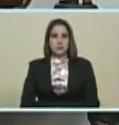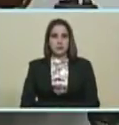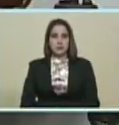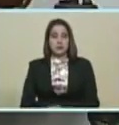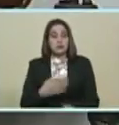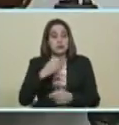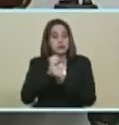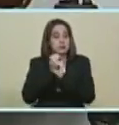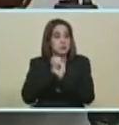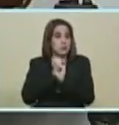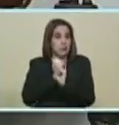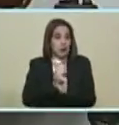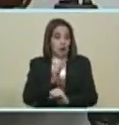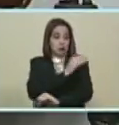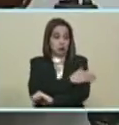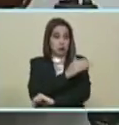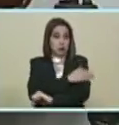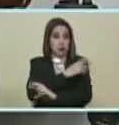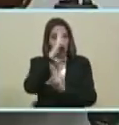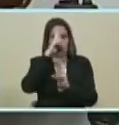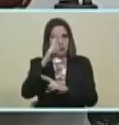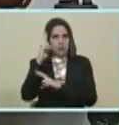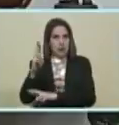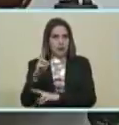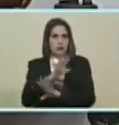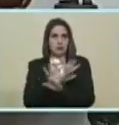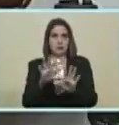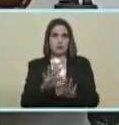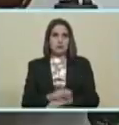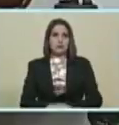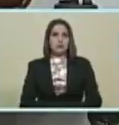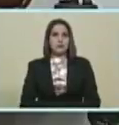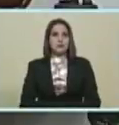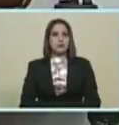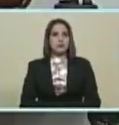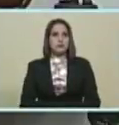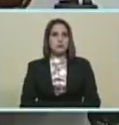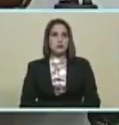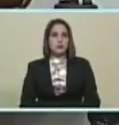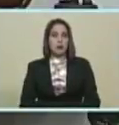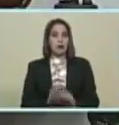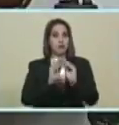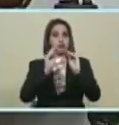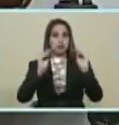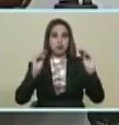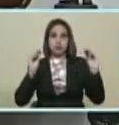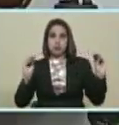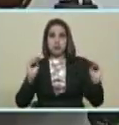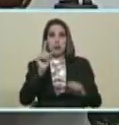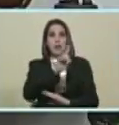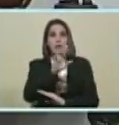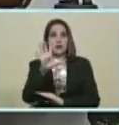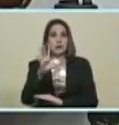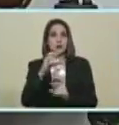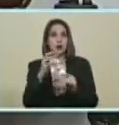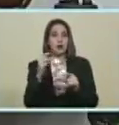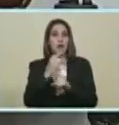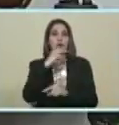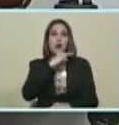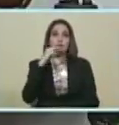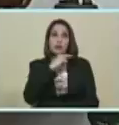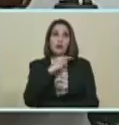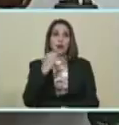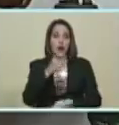...espero que esta vez... ...la oposición respete... ...la convocatoria... 15 de octubre... ...elecciones... ...de